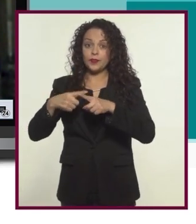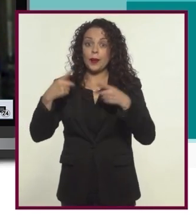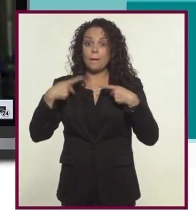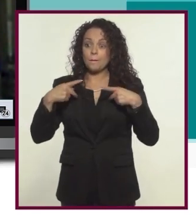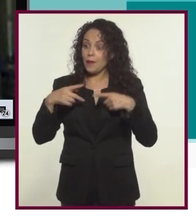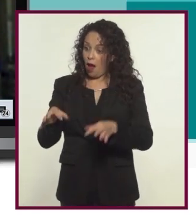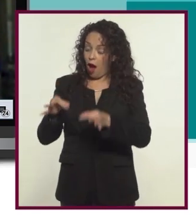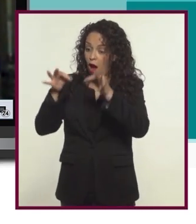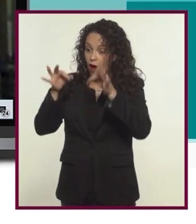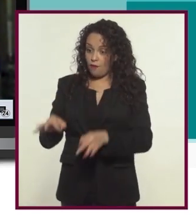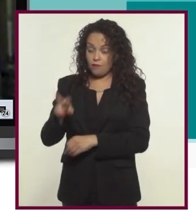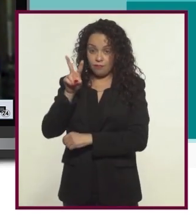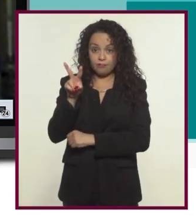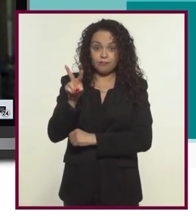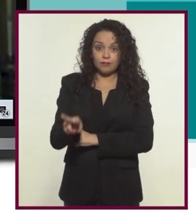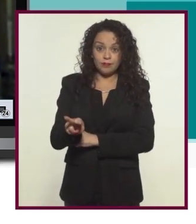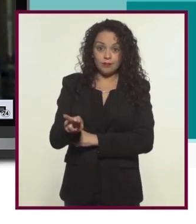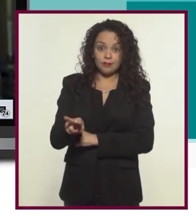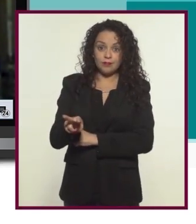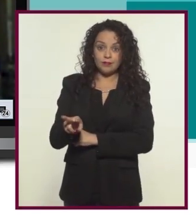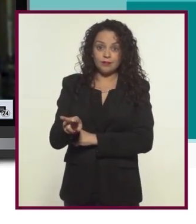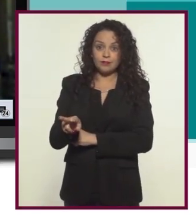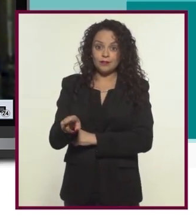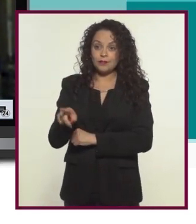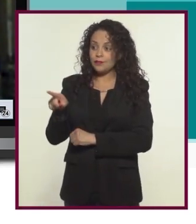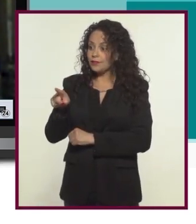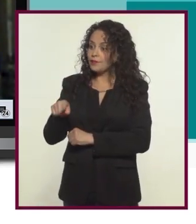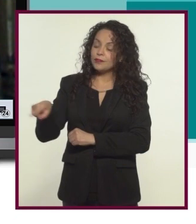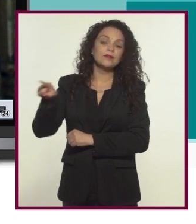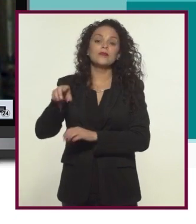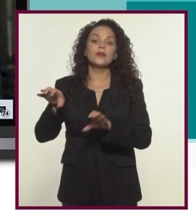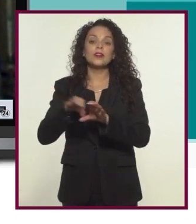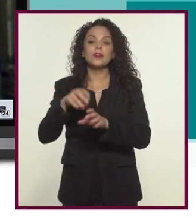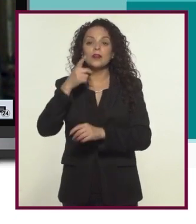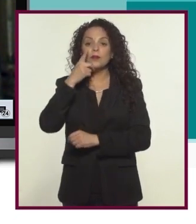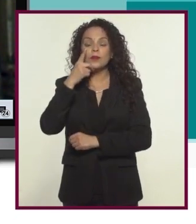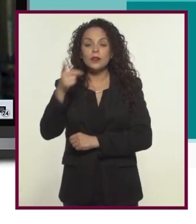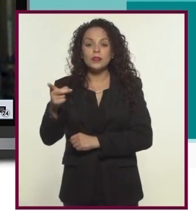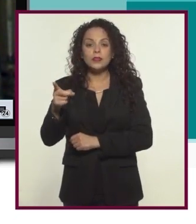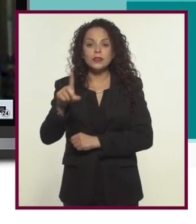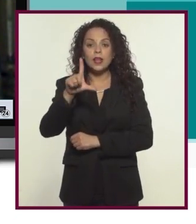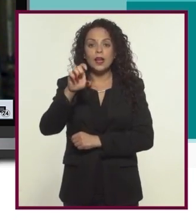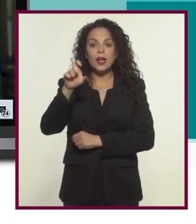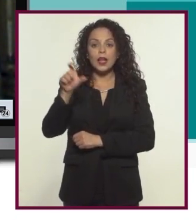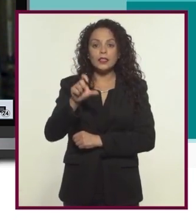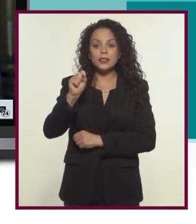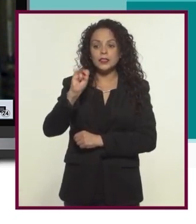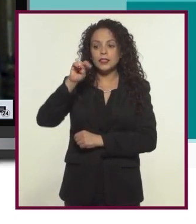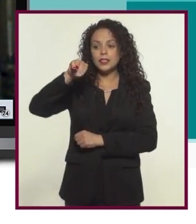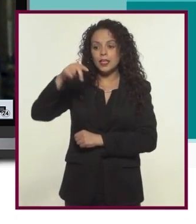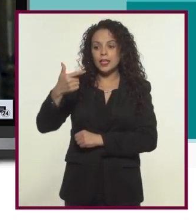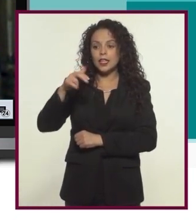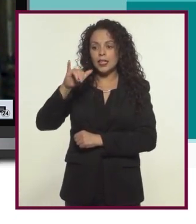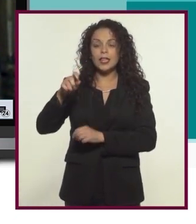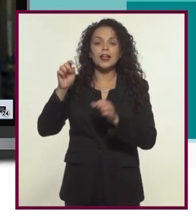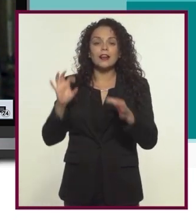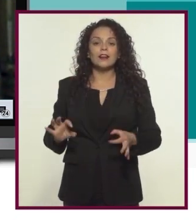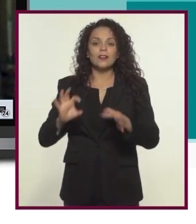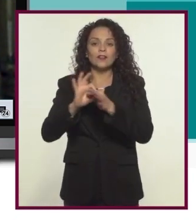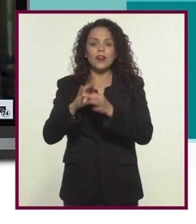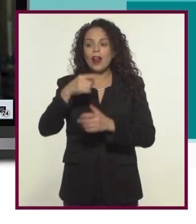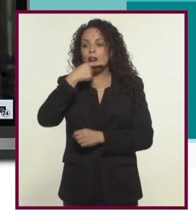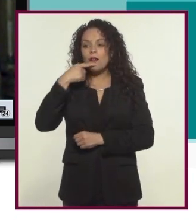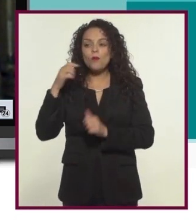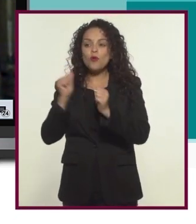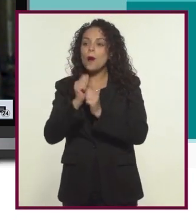de gente real y ellos están como no sé cómo se llama en español lip-syncing cuando sincronizas